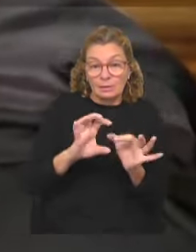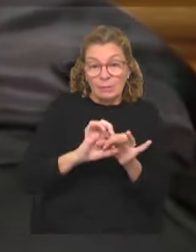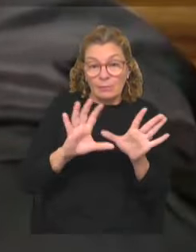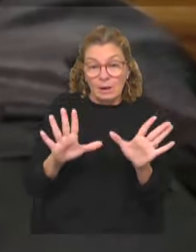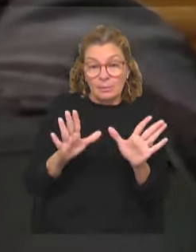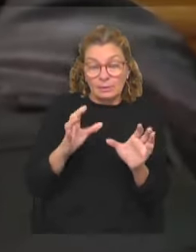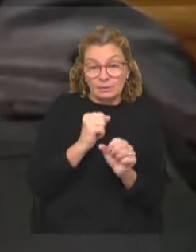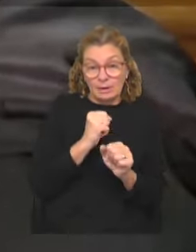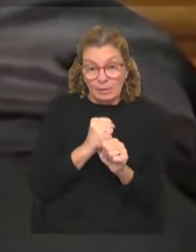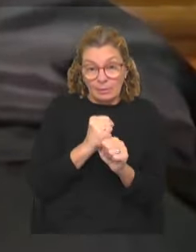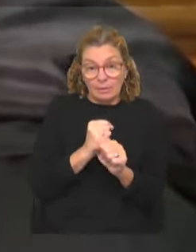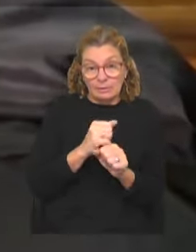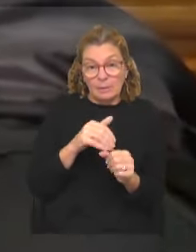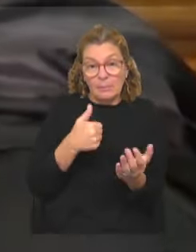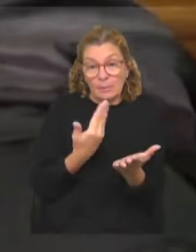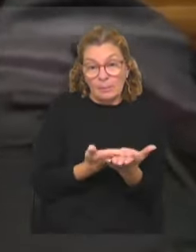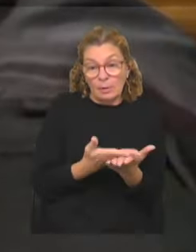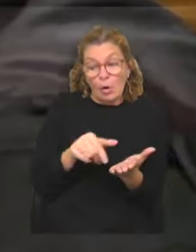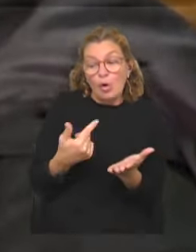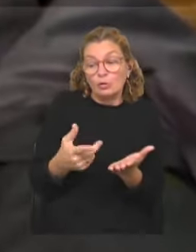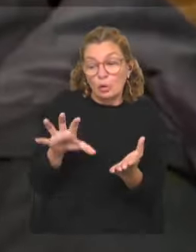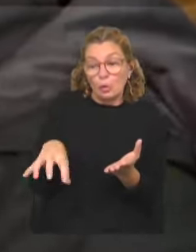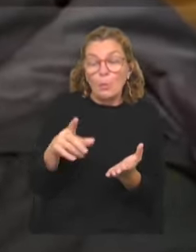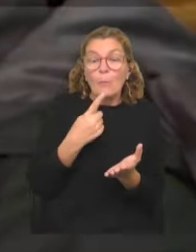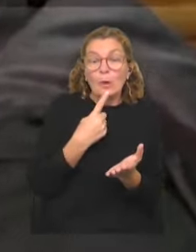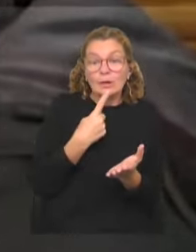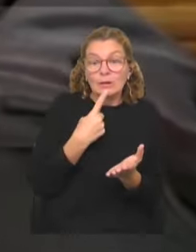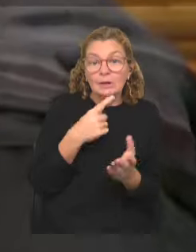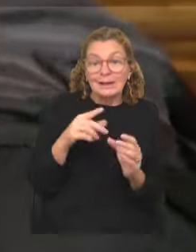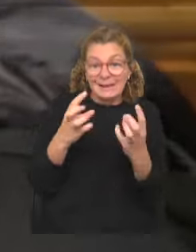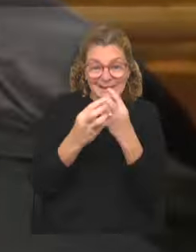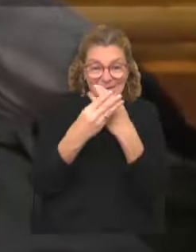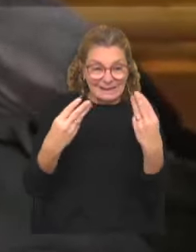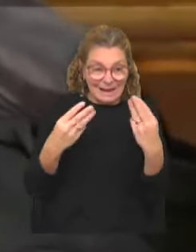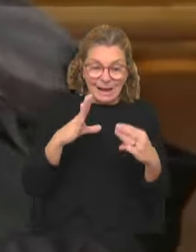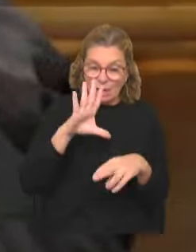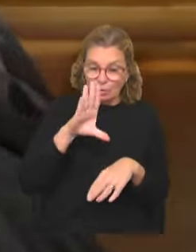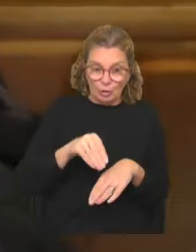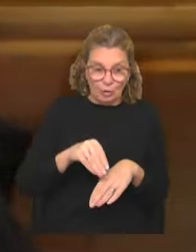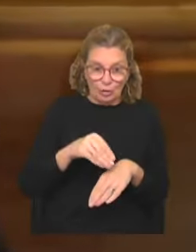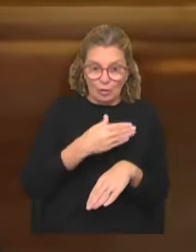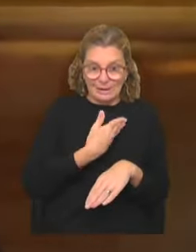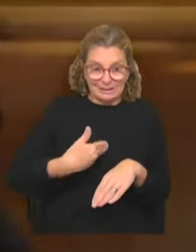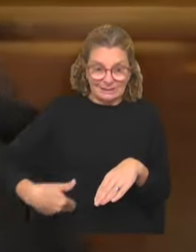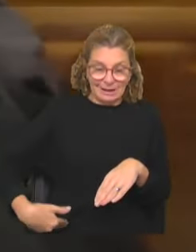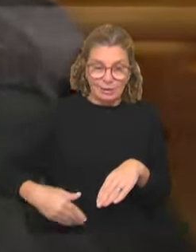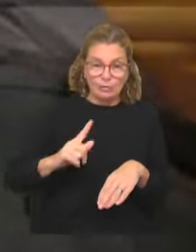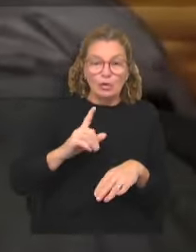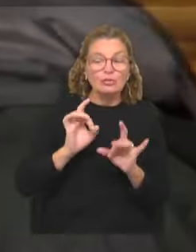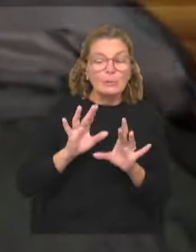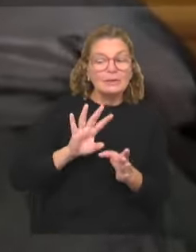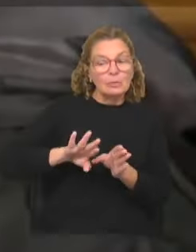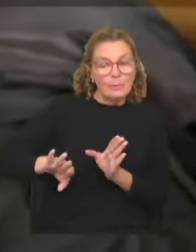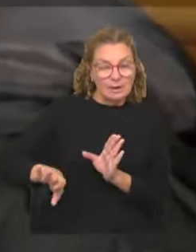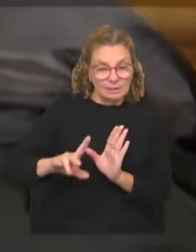función pública, que la está proponiendo otro partido político, que para nosotros se tiene que generalizar a todo el Estado como norma y no solamente a una parte del Estado.